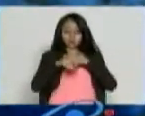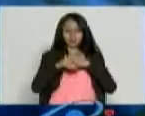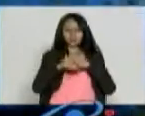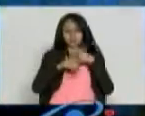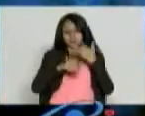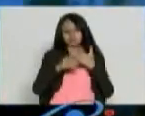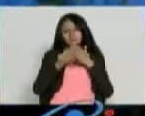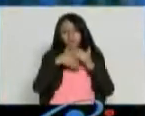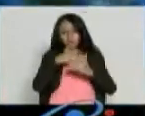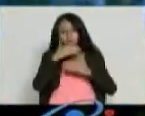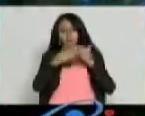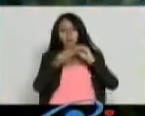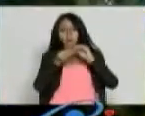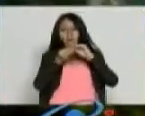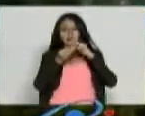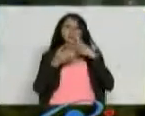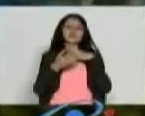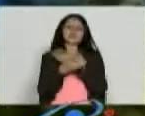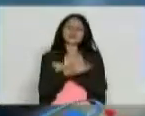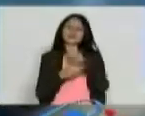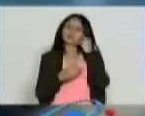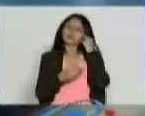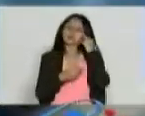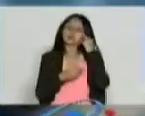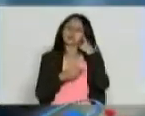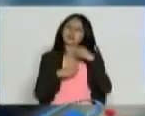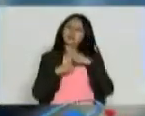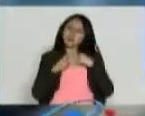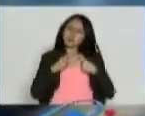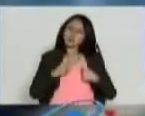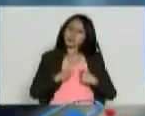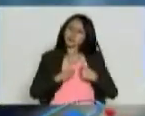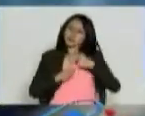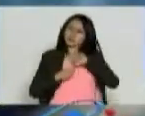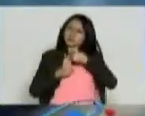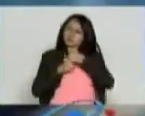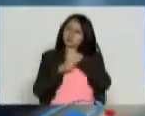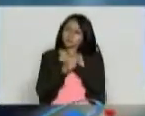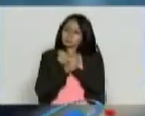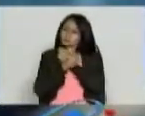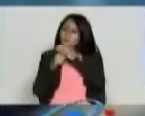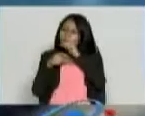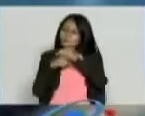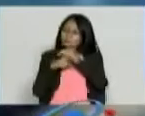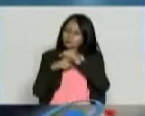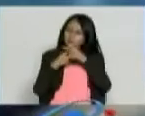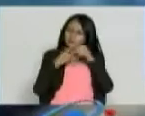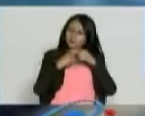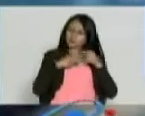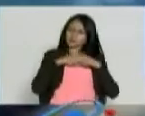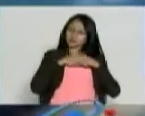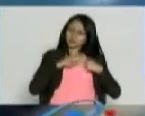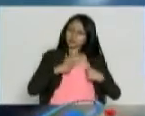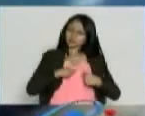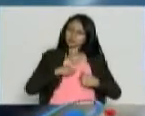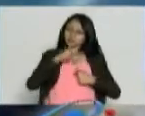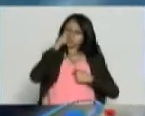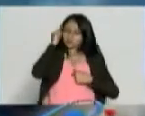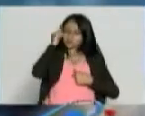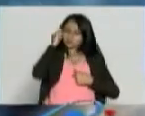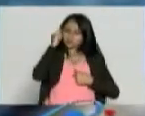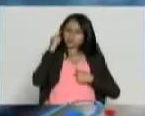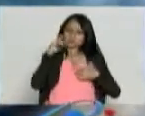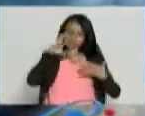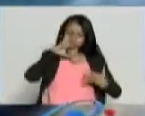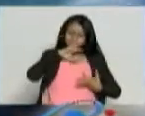y solo te queda el equipaje que hiciste con el amor puesto en tu mente y en tu corazón. Reencuéntrate con tu niño